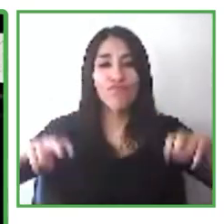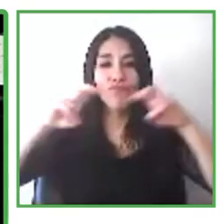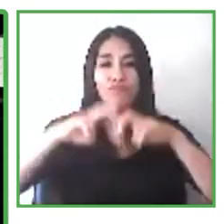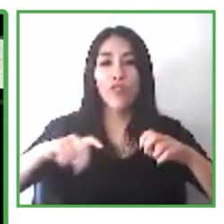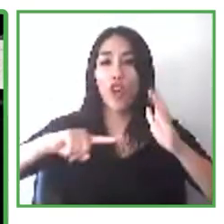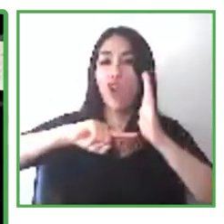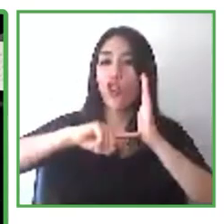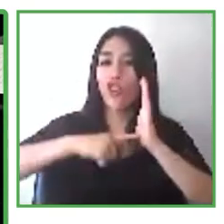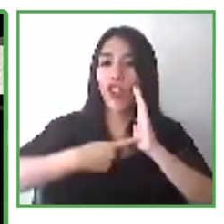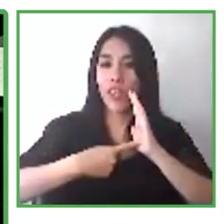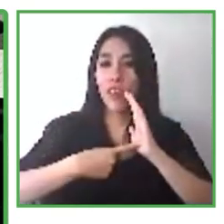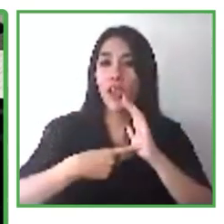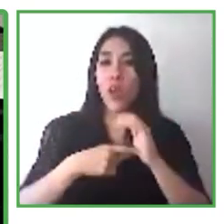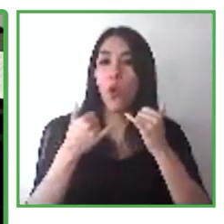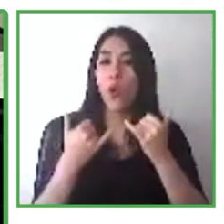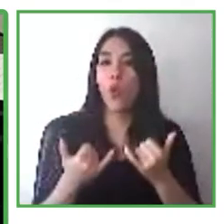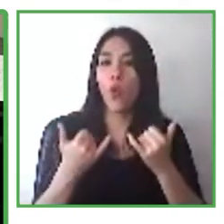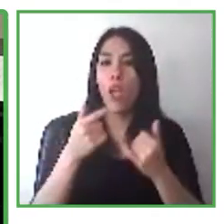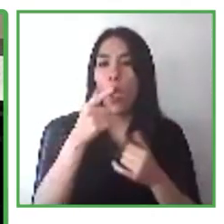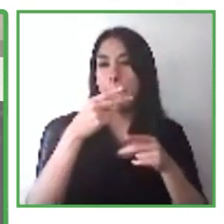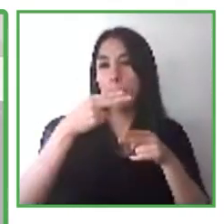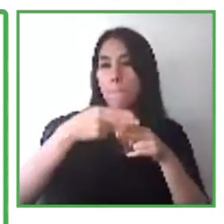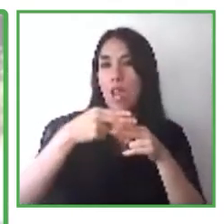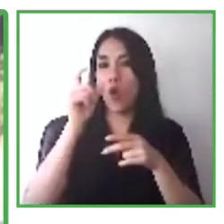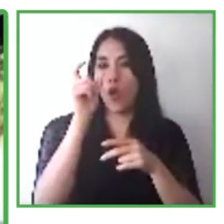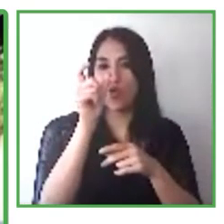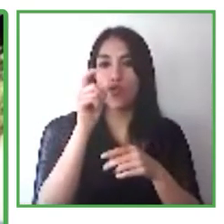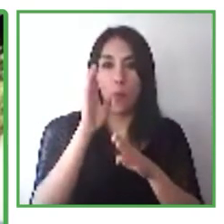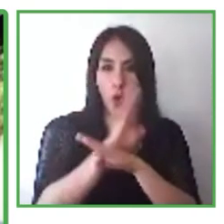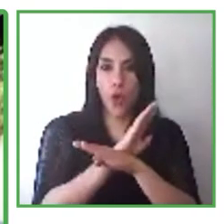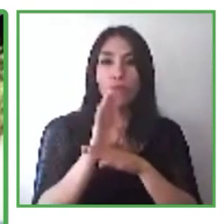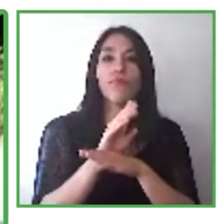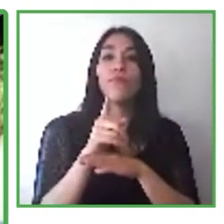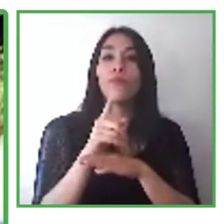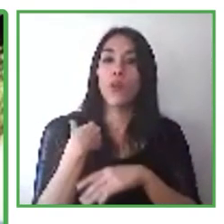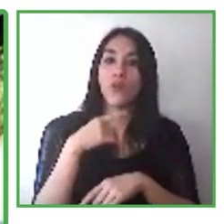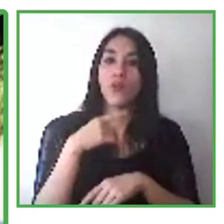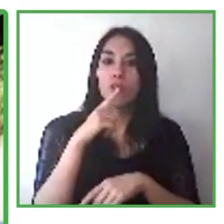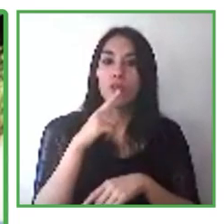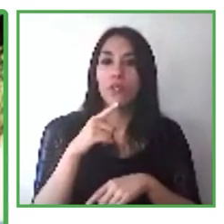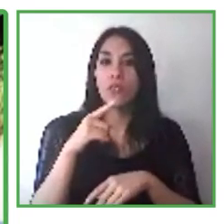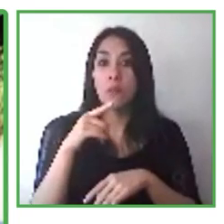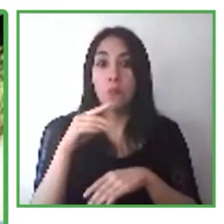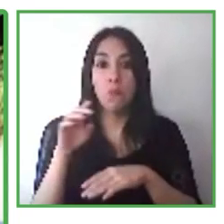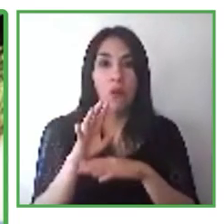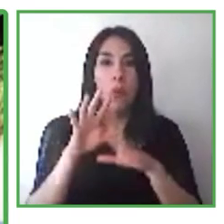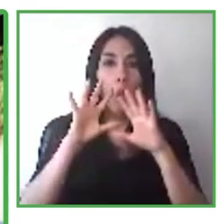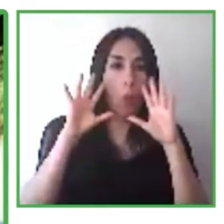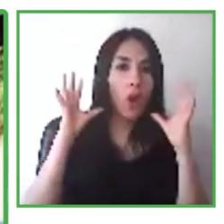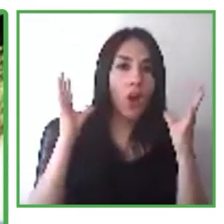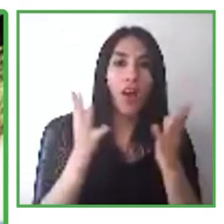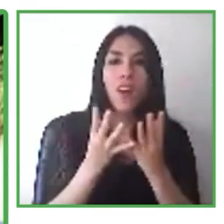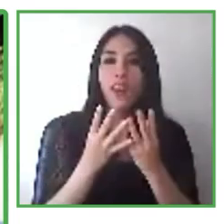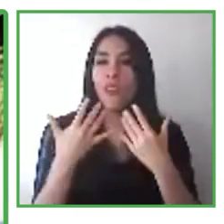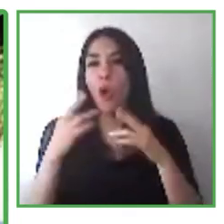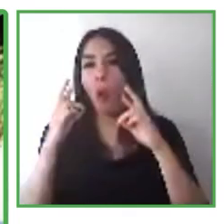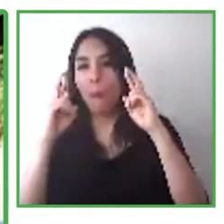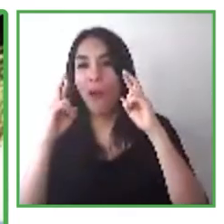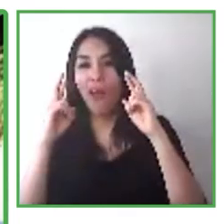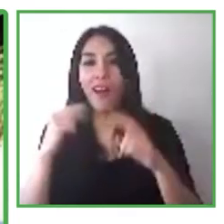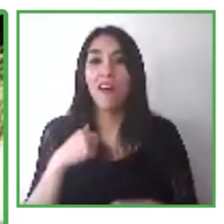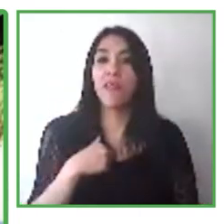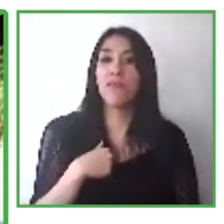como Arduino para la parte industrial. Lo que me llevo del programa Poeta son conocimientos,